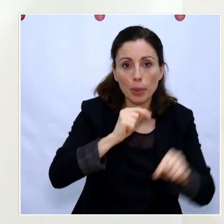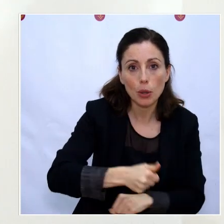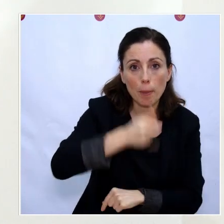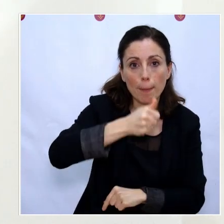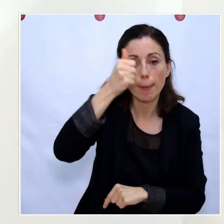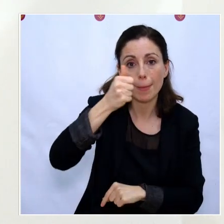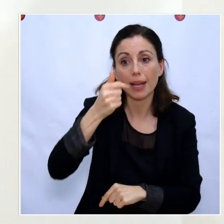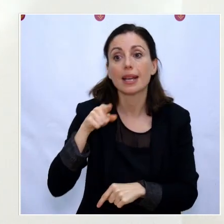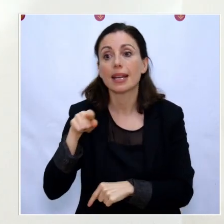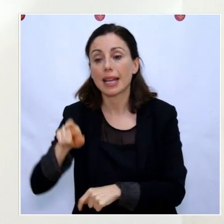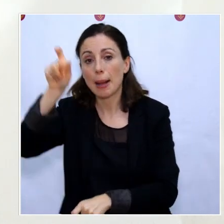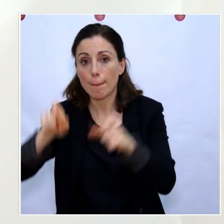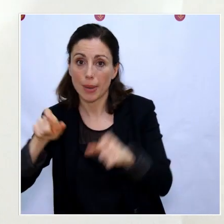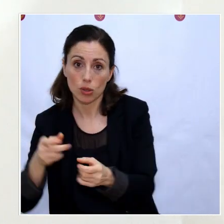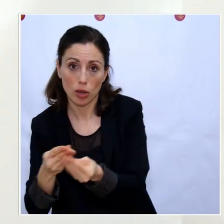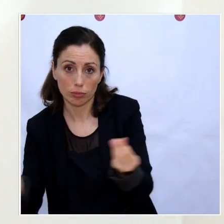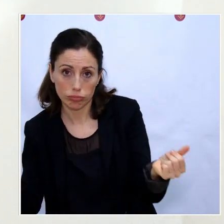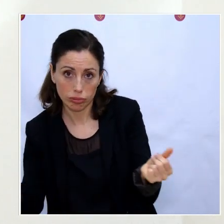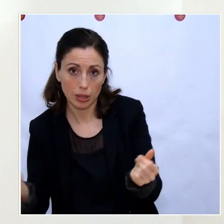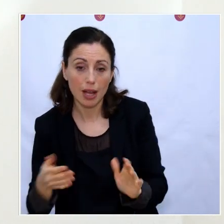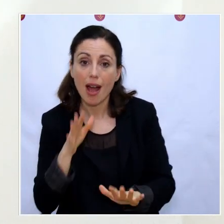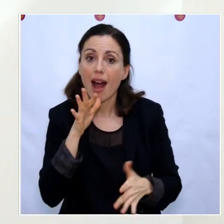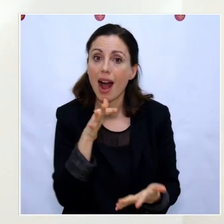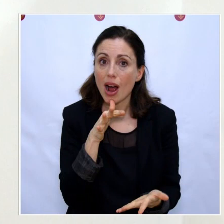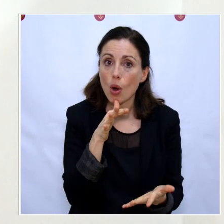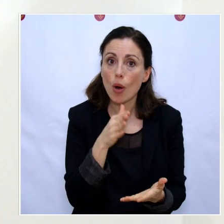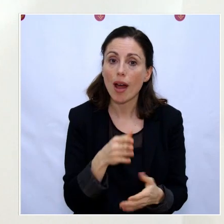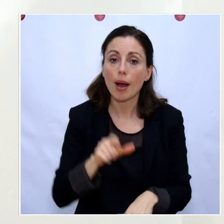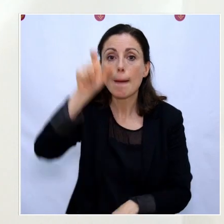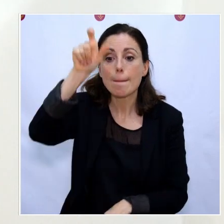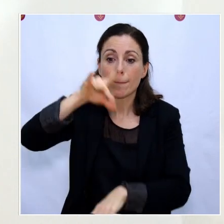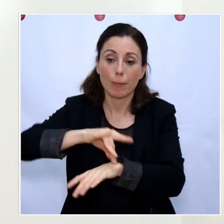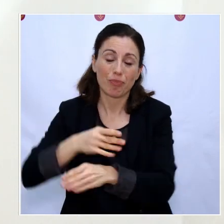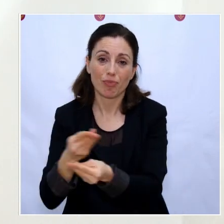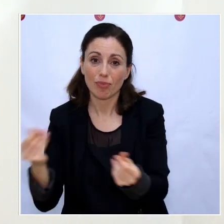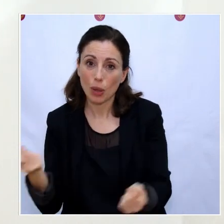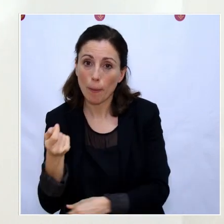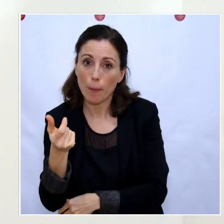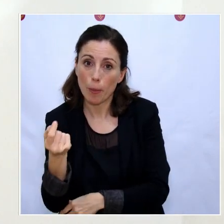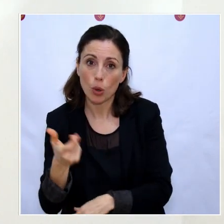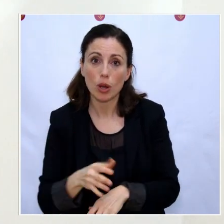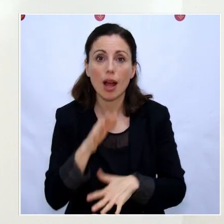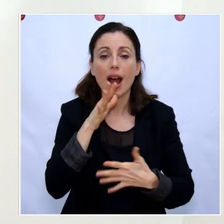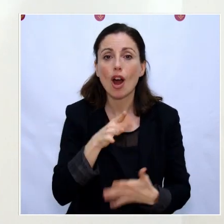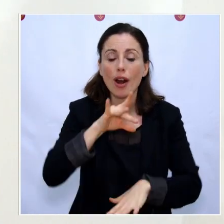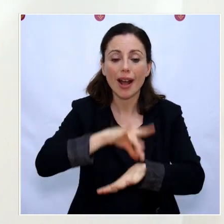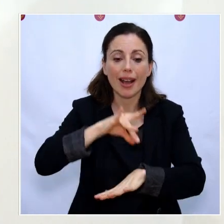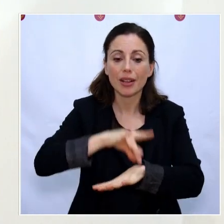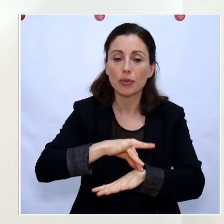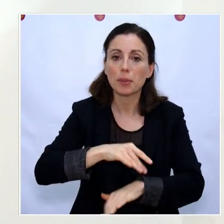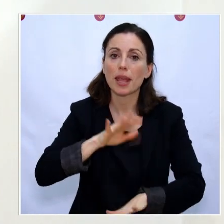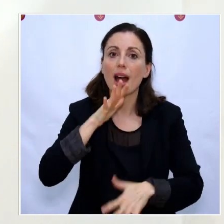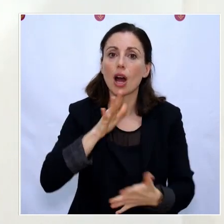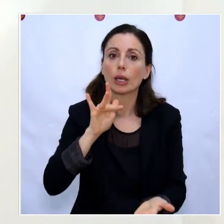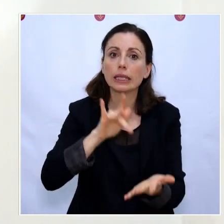y eso todavía estamos lejos porque todavía hay pocas curaciones con respecto a los casos activos que hay entre otras cosas porque esta enfermedad ahora hay que esperar ya